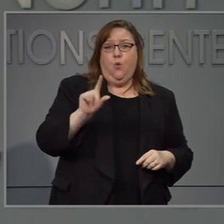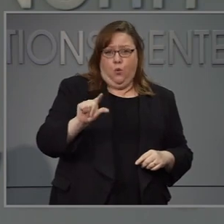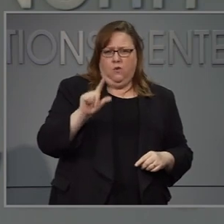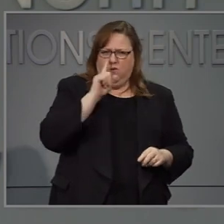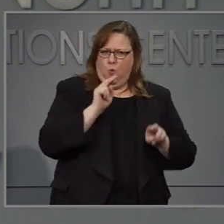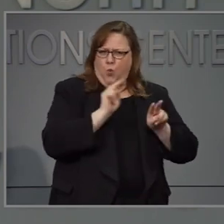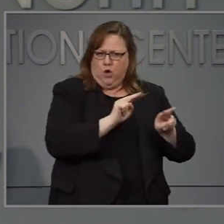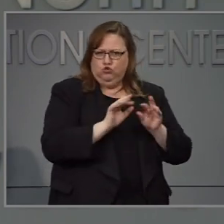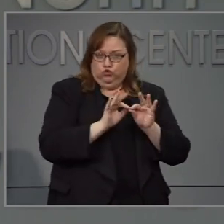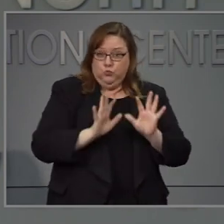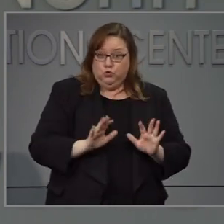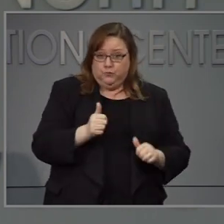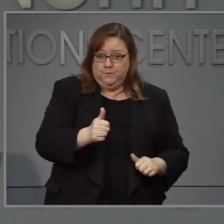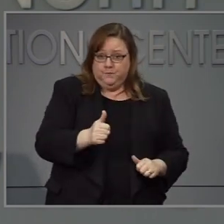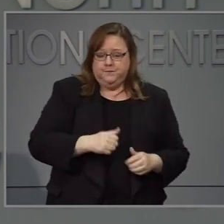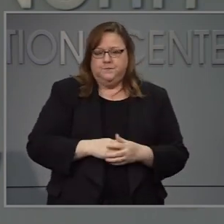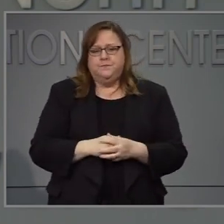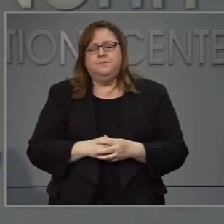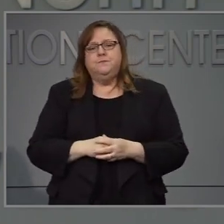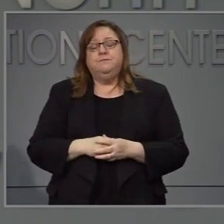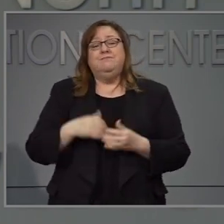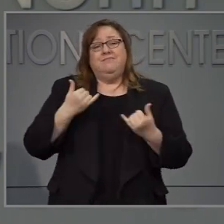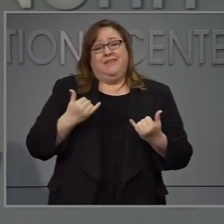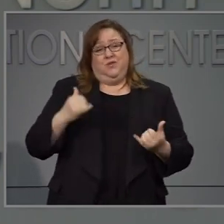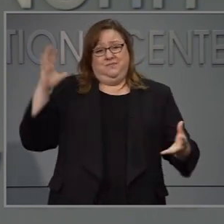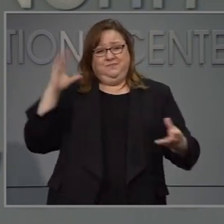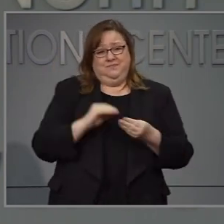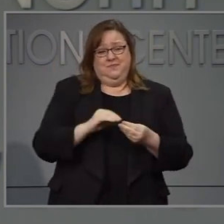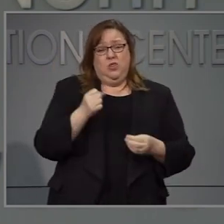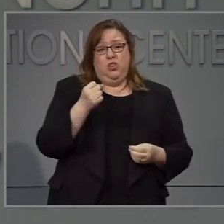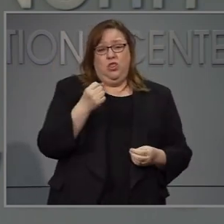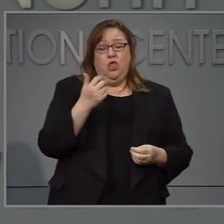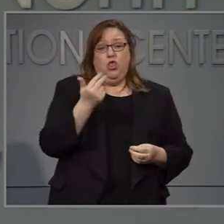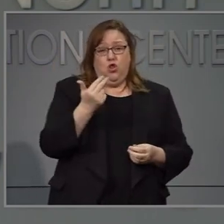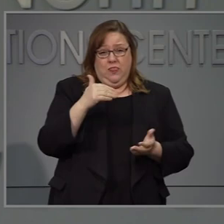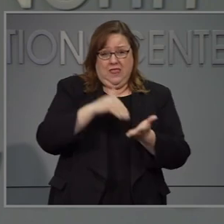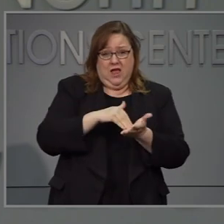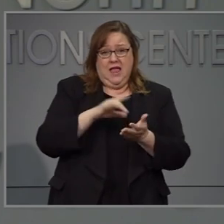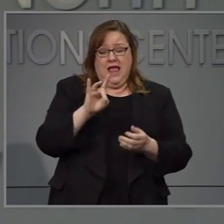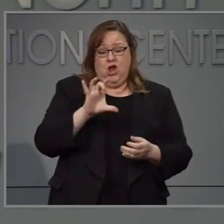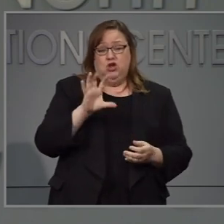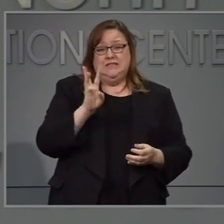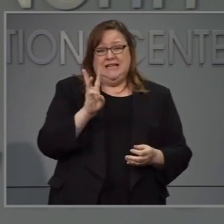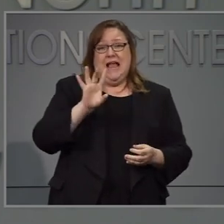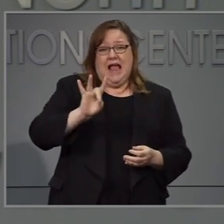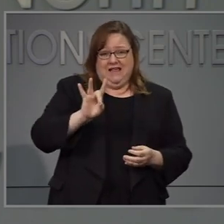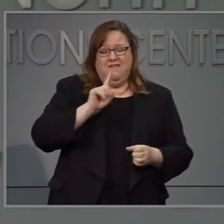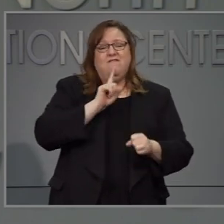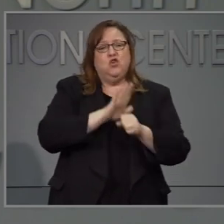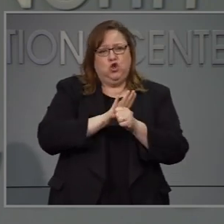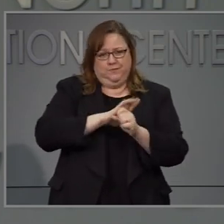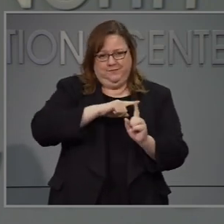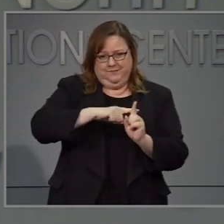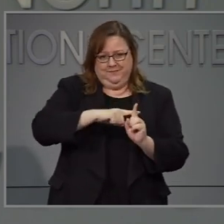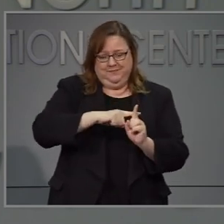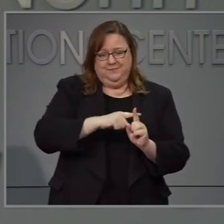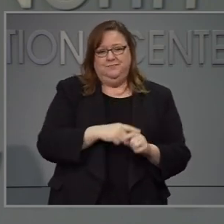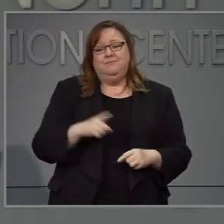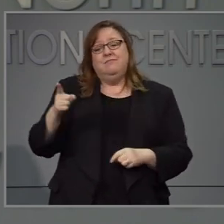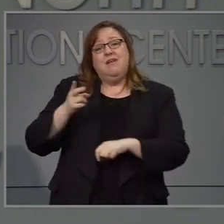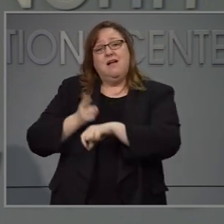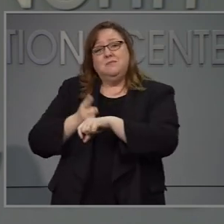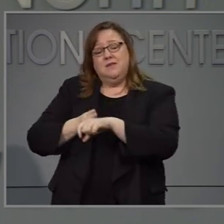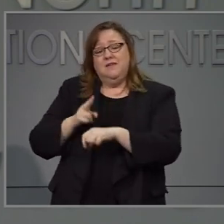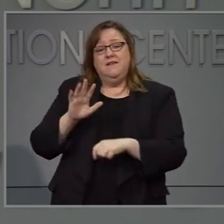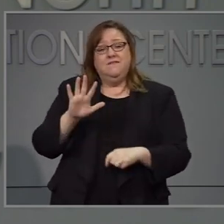UNSTV punto org. El día de hoy tenemos trece mil ochocientos sesenta y ocho casos confirmados, quinientas quince personas